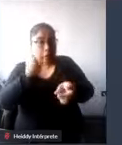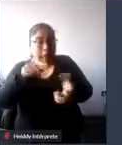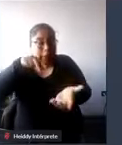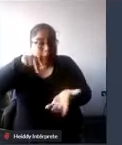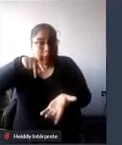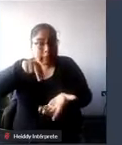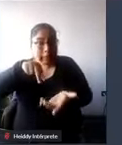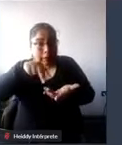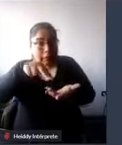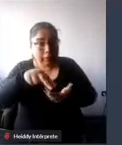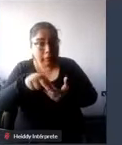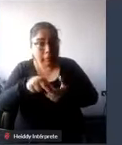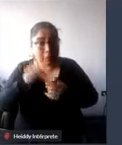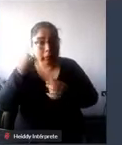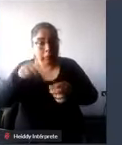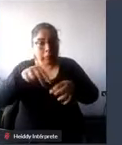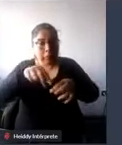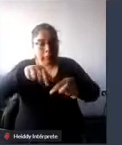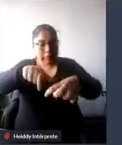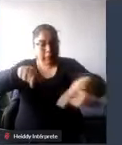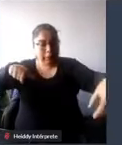por los rieles del sistema